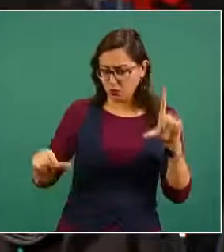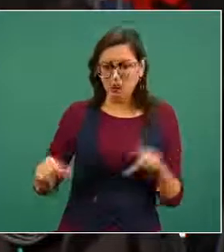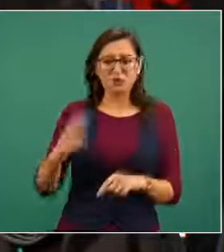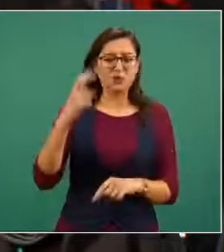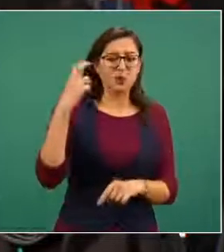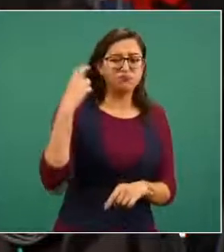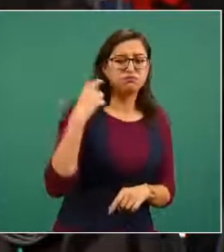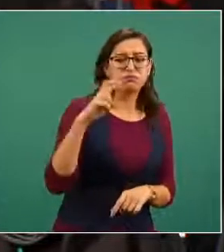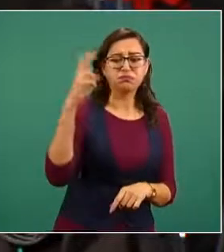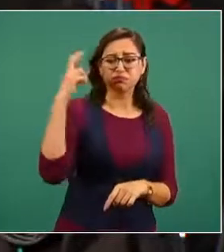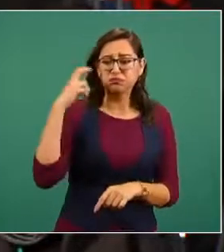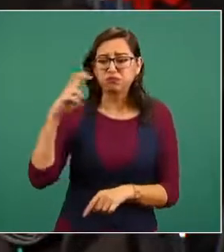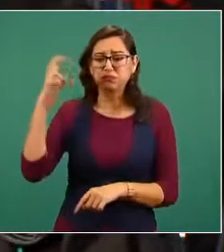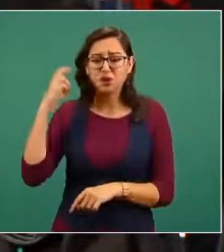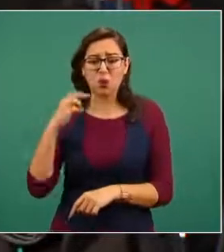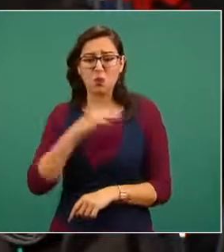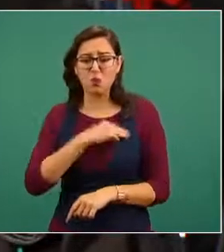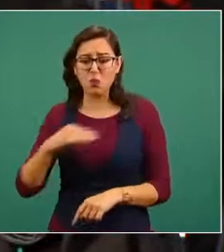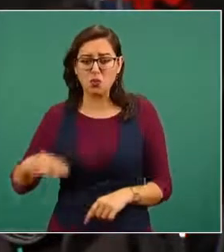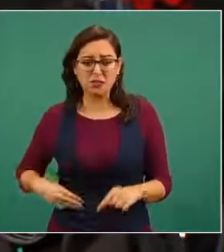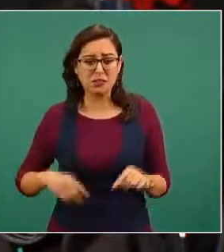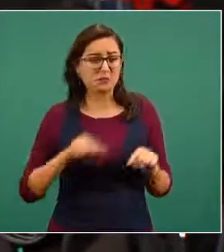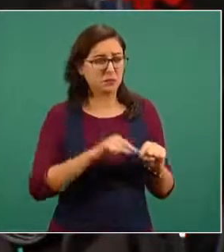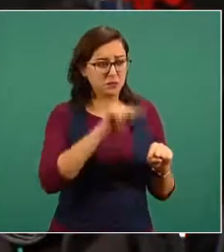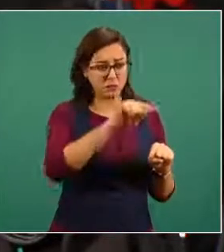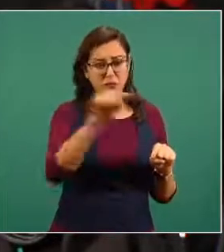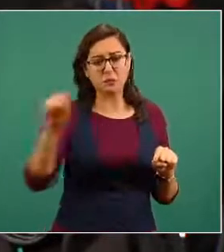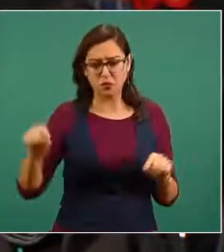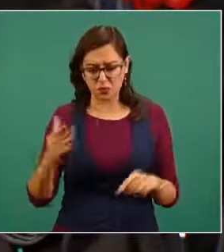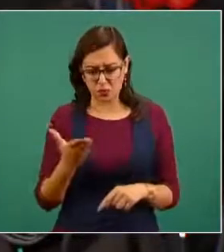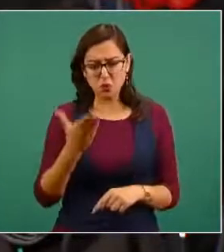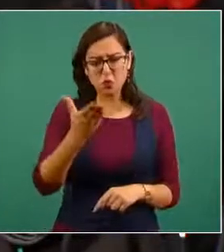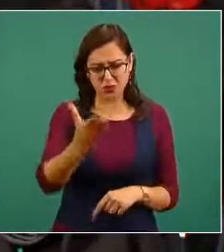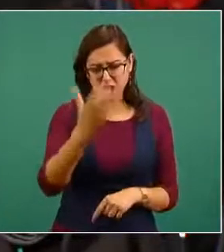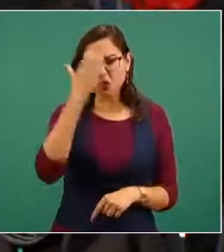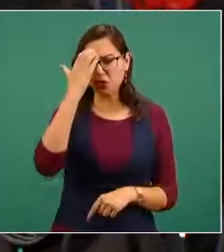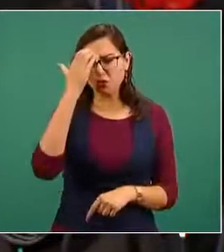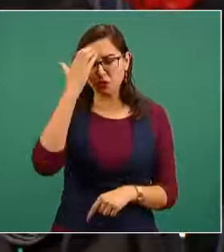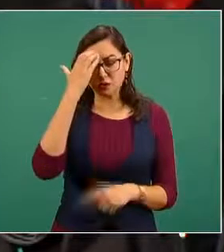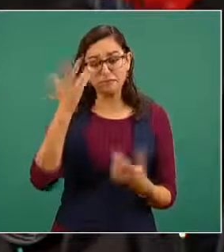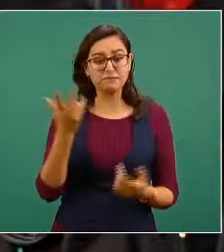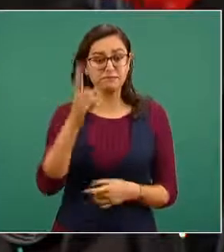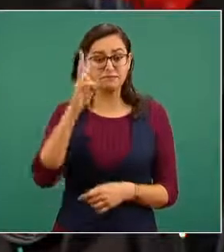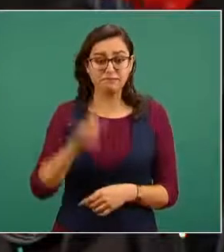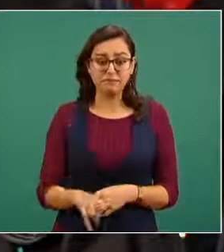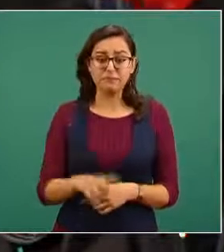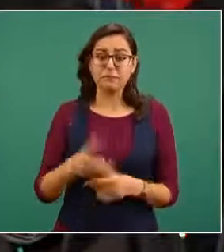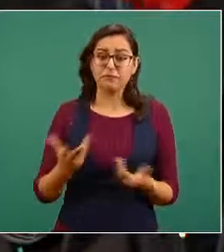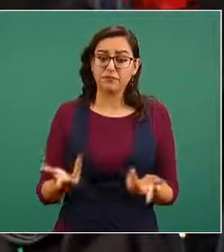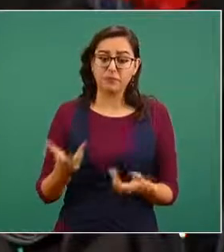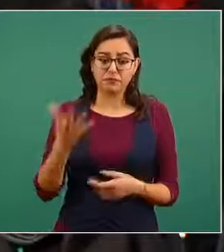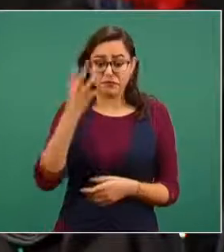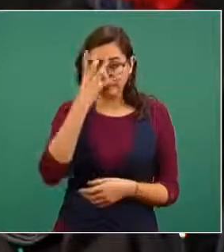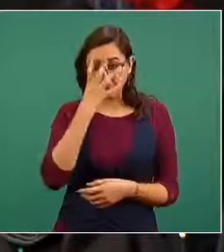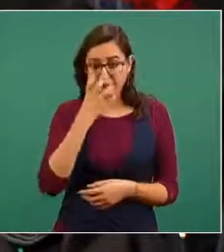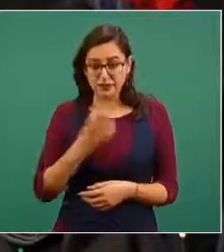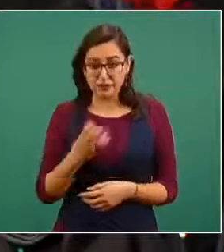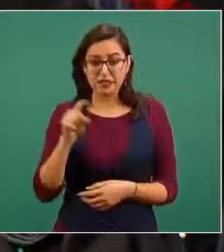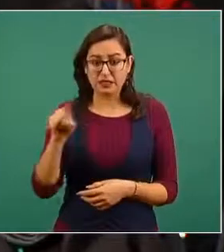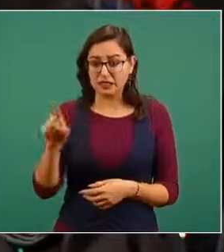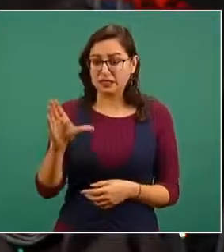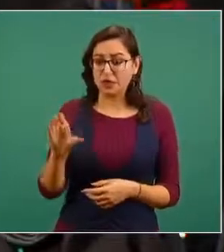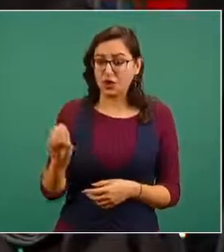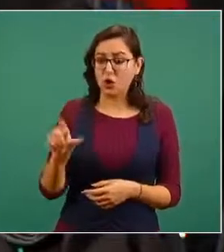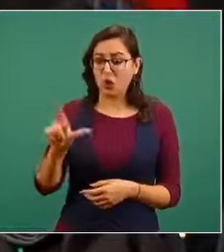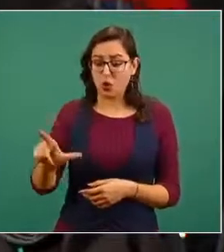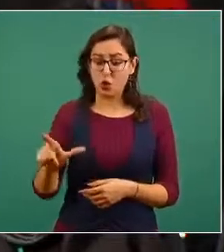sabe a qué tipo de colonia o a qué tipo de zona me refiero tristemente son en México como esta colonia y como